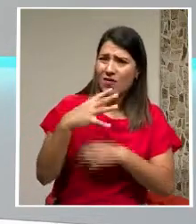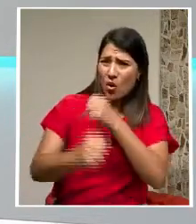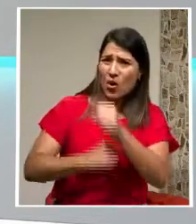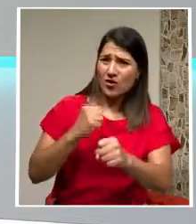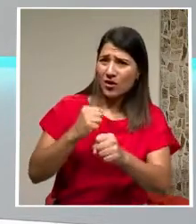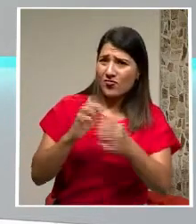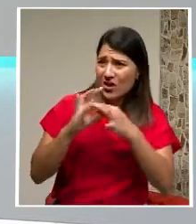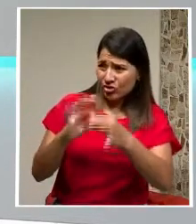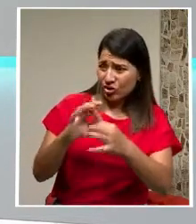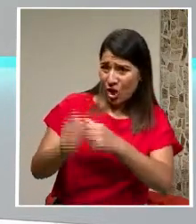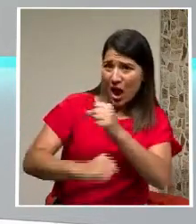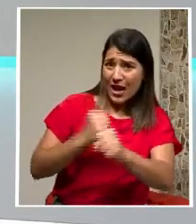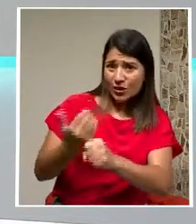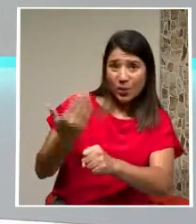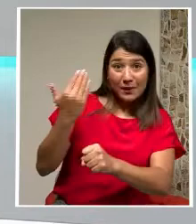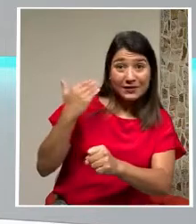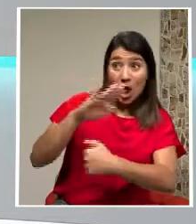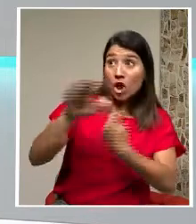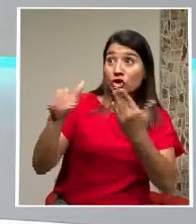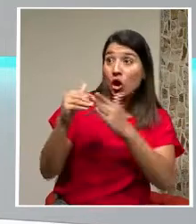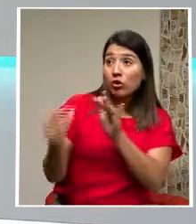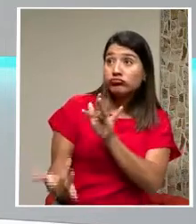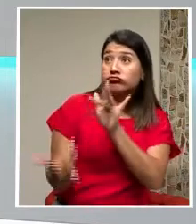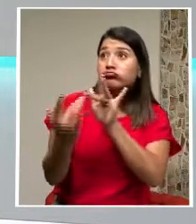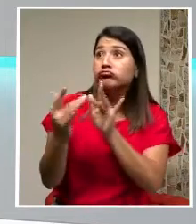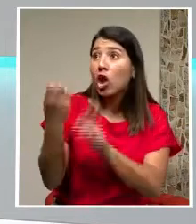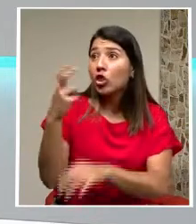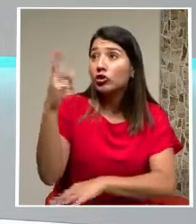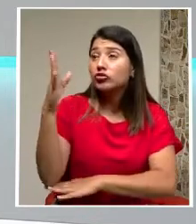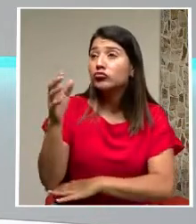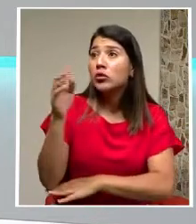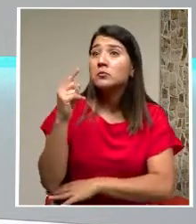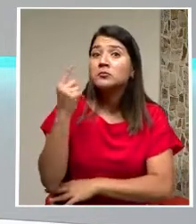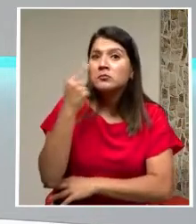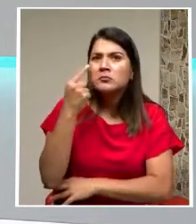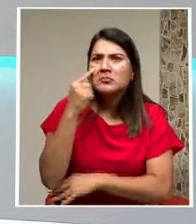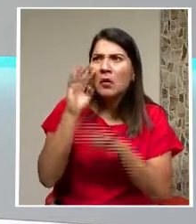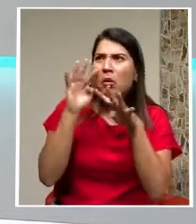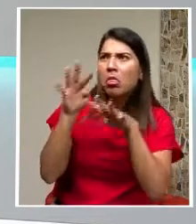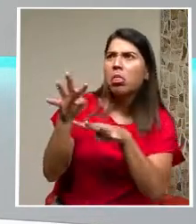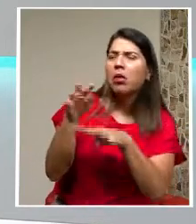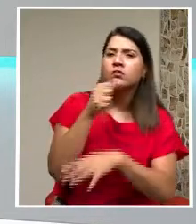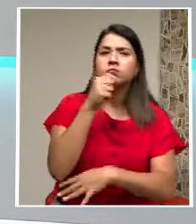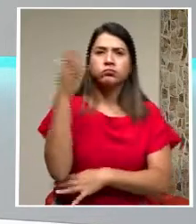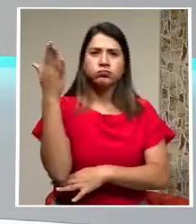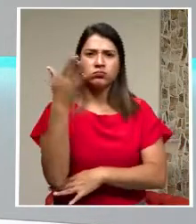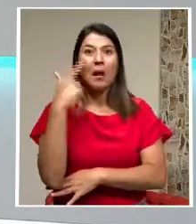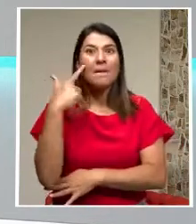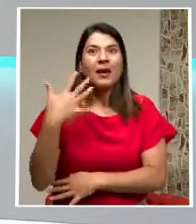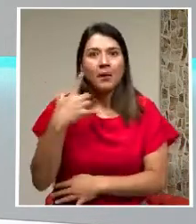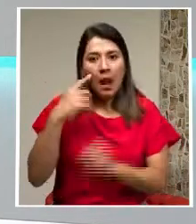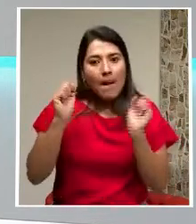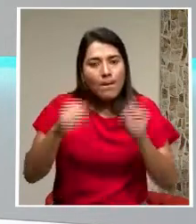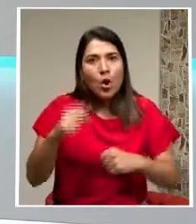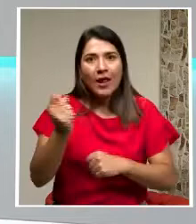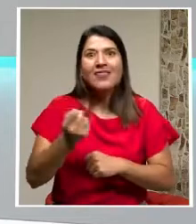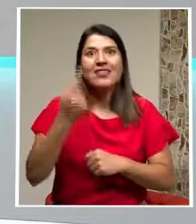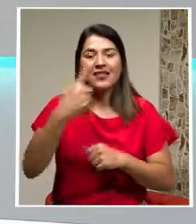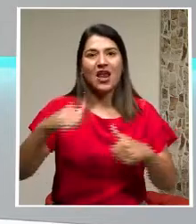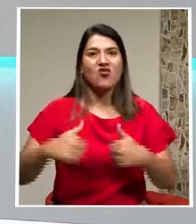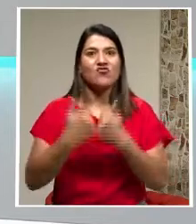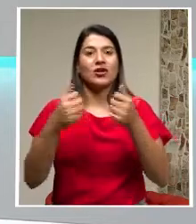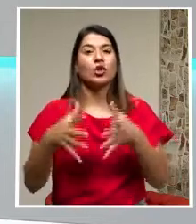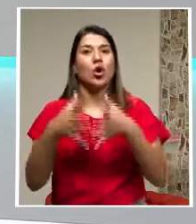nosotros Conectados A la hora De la conferencia De prensa Para seguir Para entender Este enorme reto